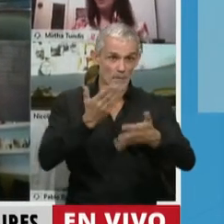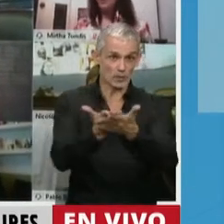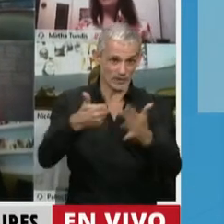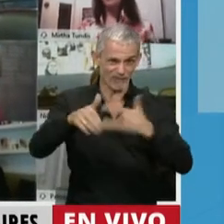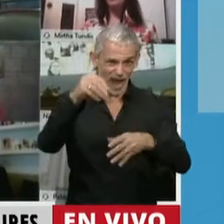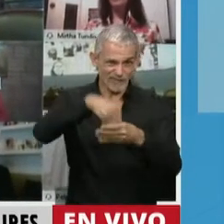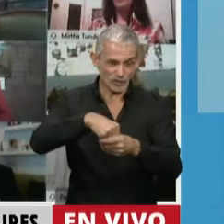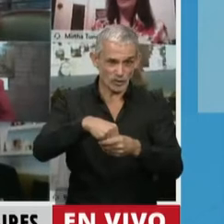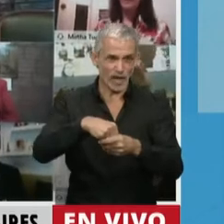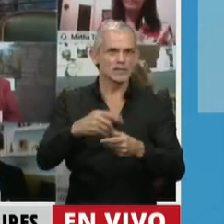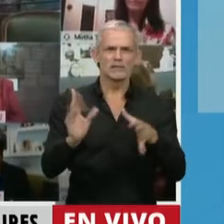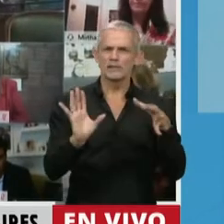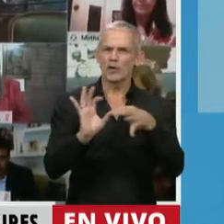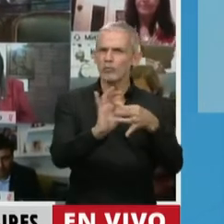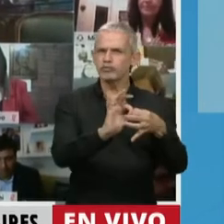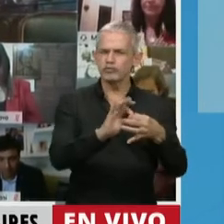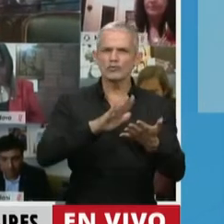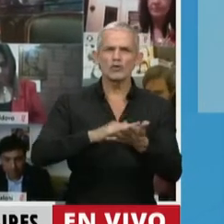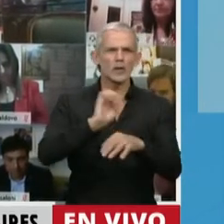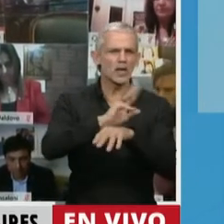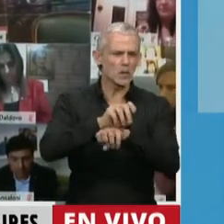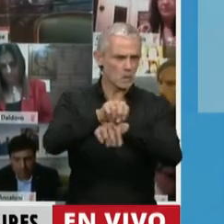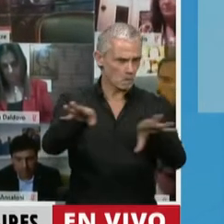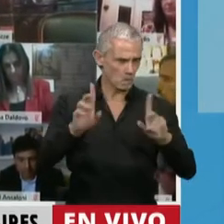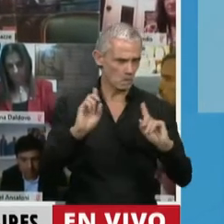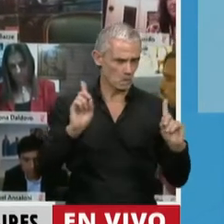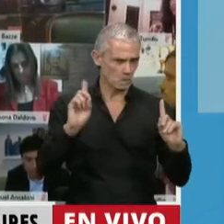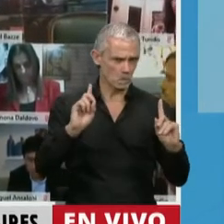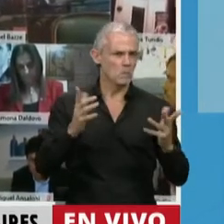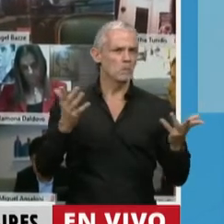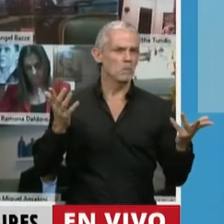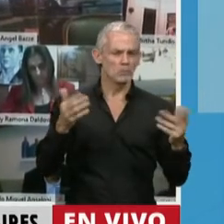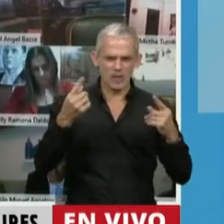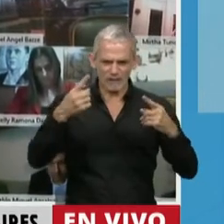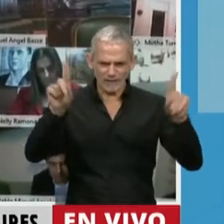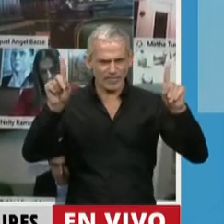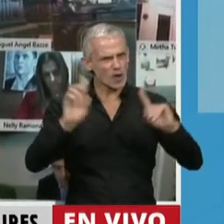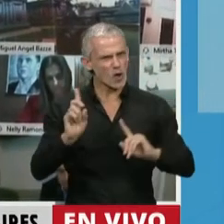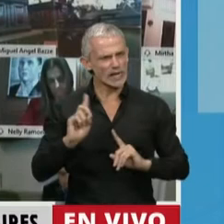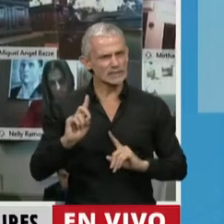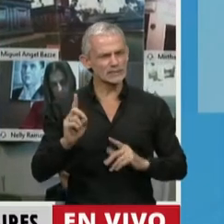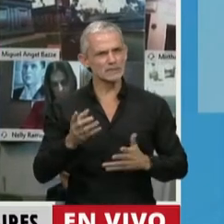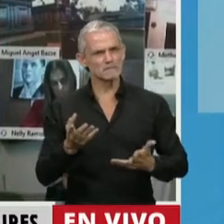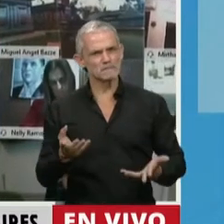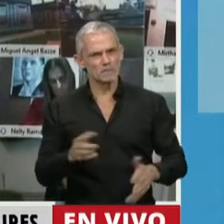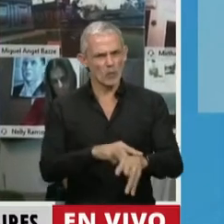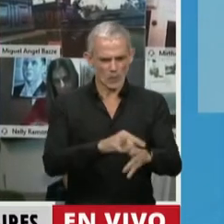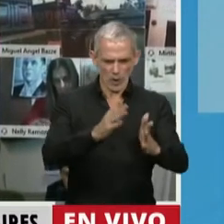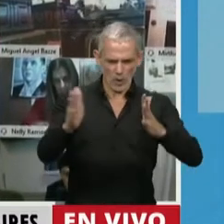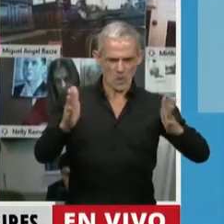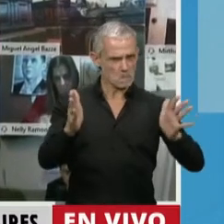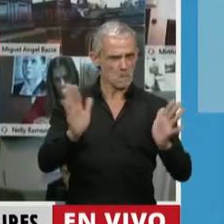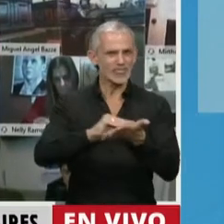estamos votando no tiene relación directa con la pandemia, no tiene un carácter excepcional, como muchos